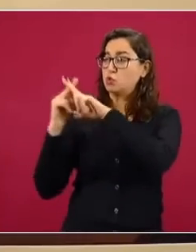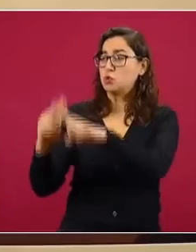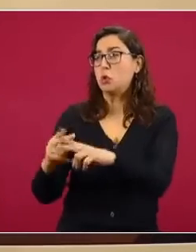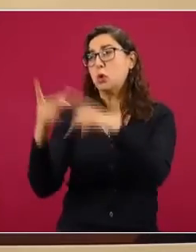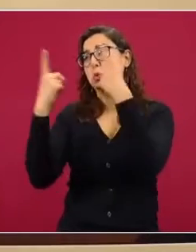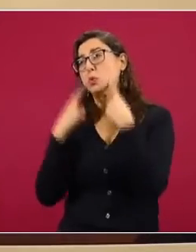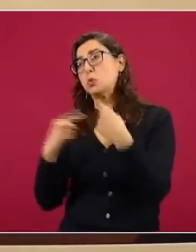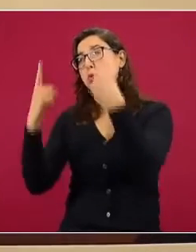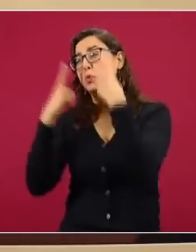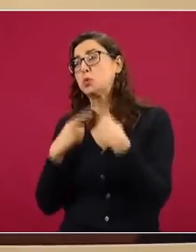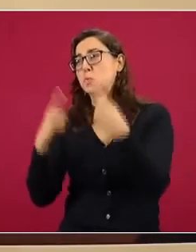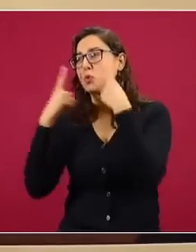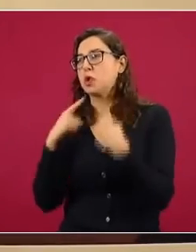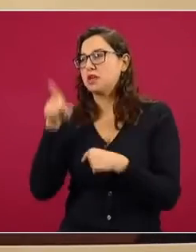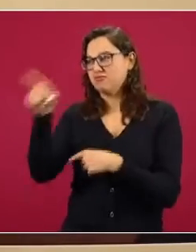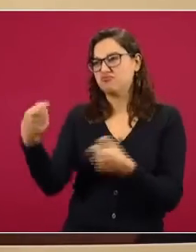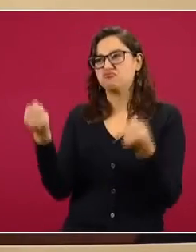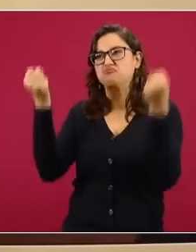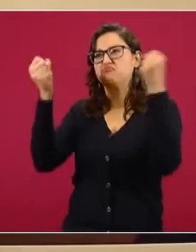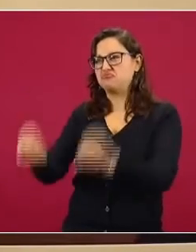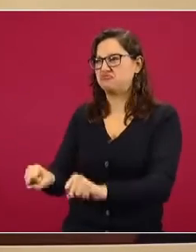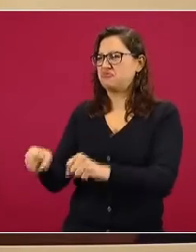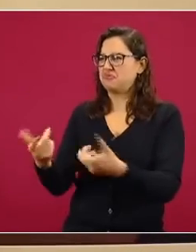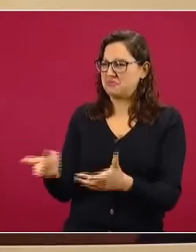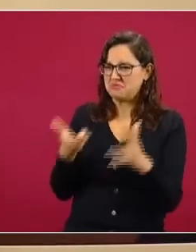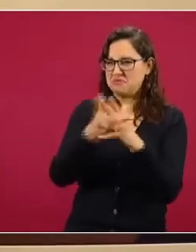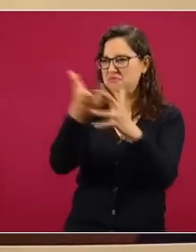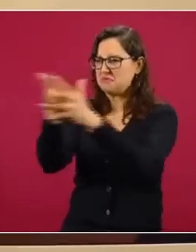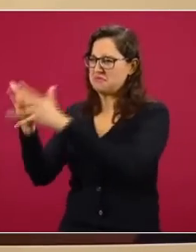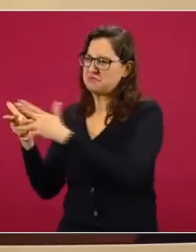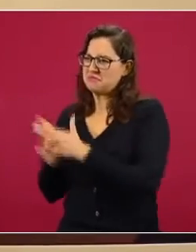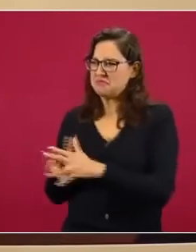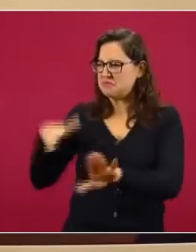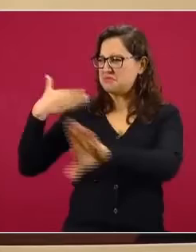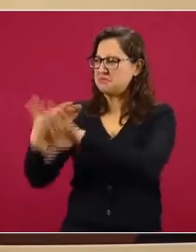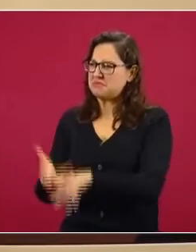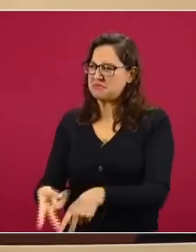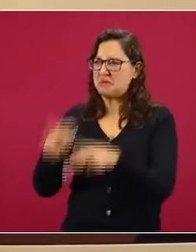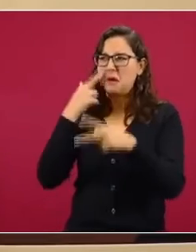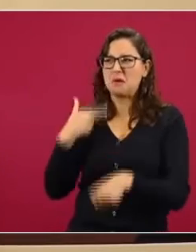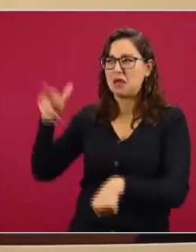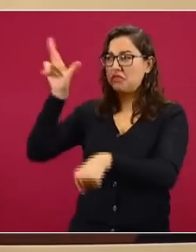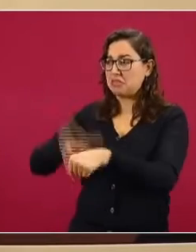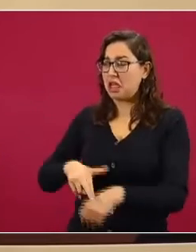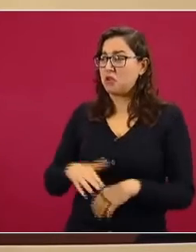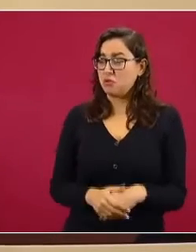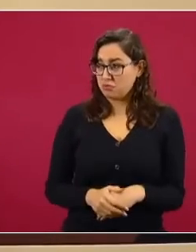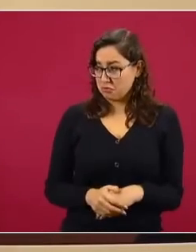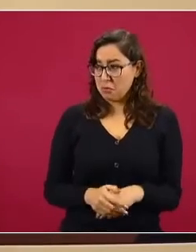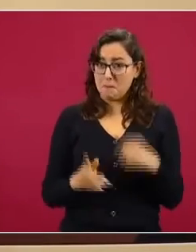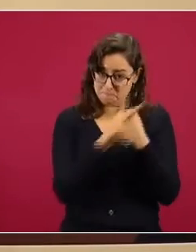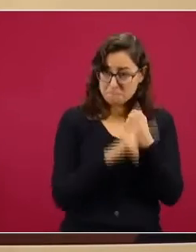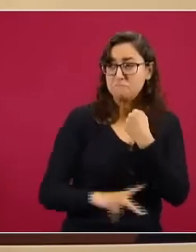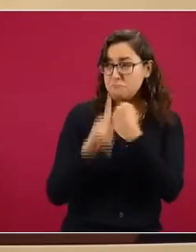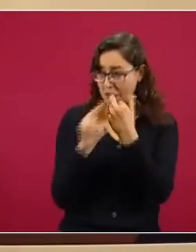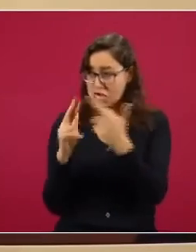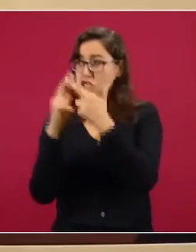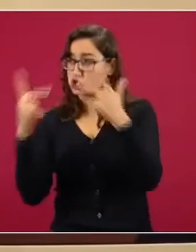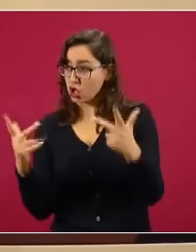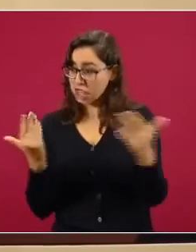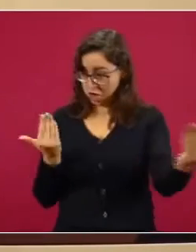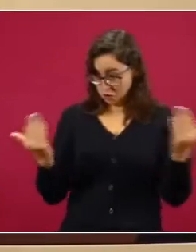en su cama y rodeado de honores de un dictador genocida golpista y ladrón si quieren hablar de roturas y rupturas